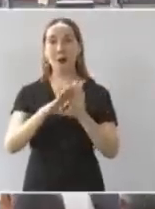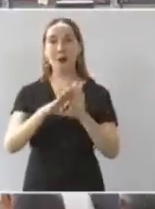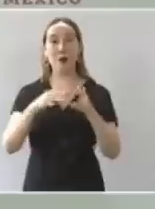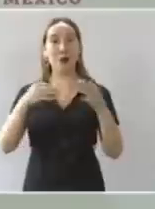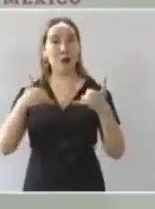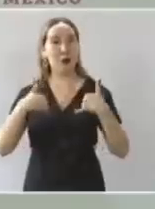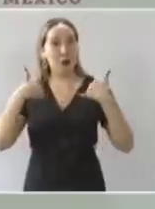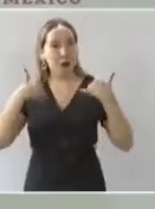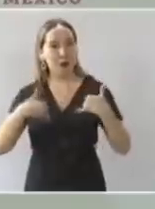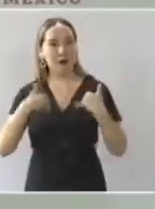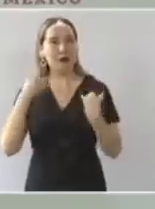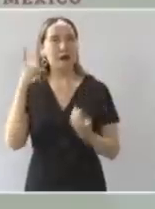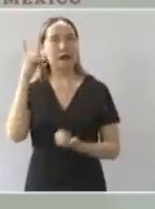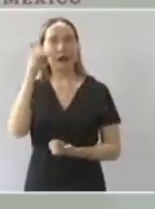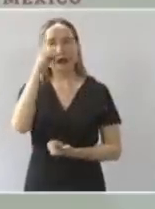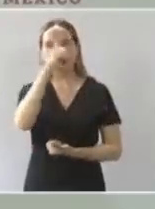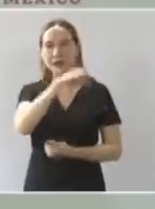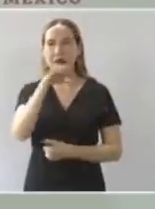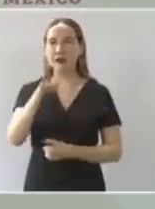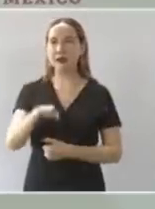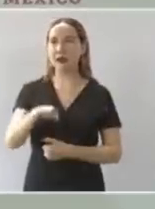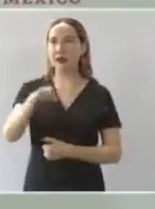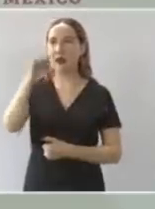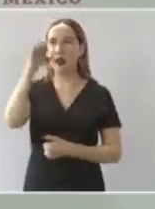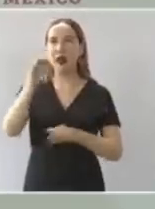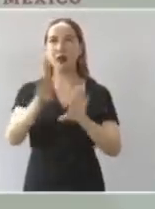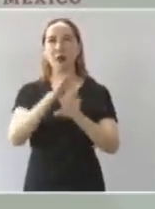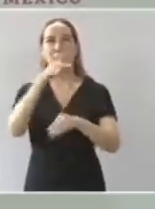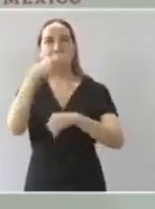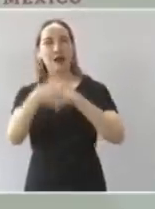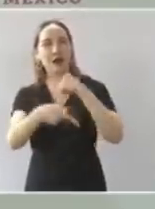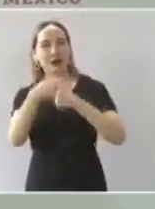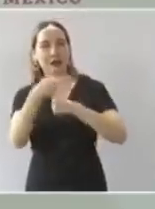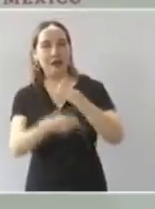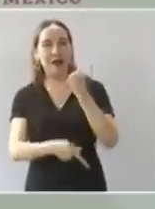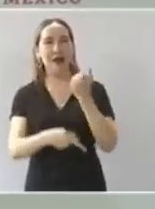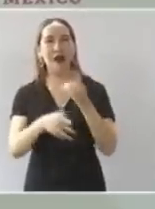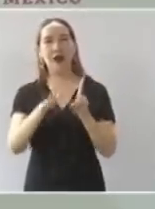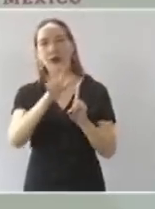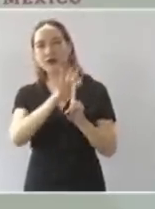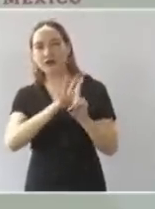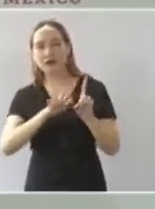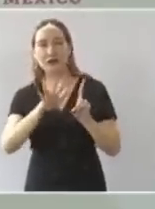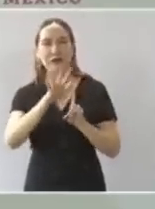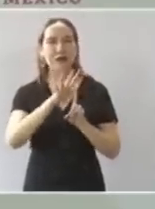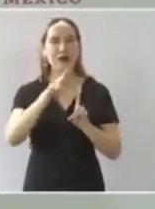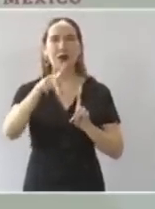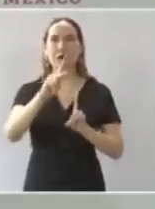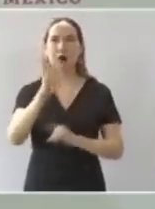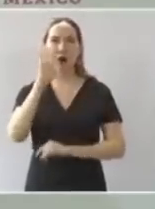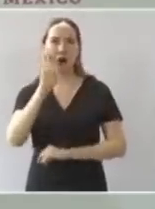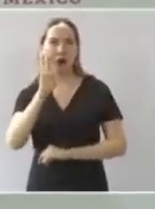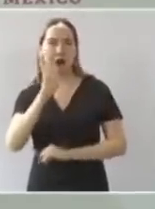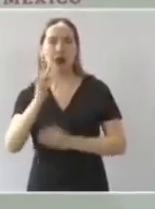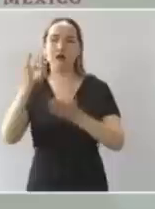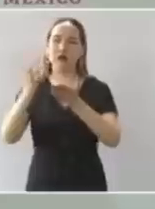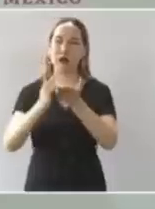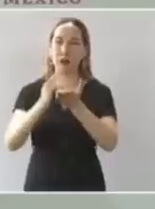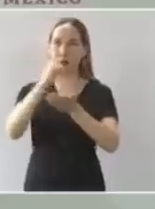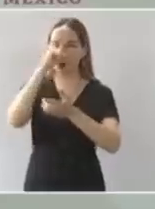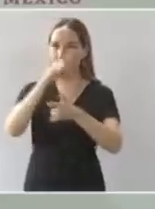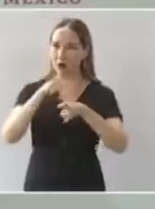complicada muy riesgosa entonces con esta beca siguen estudiando y eso